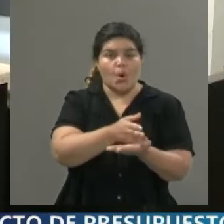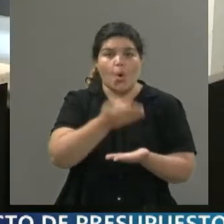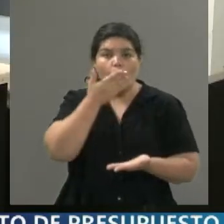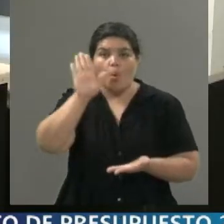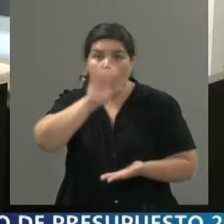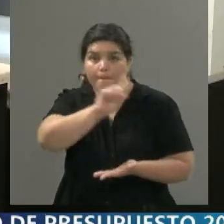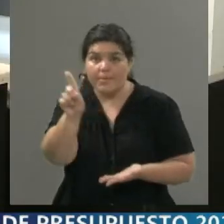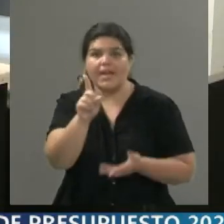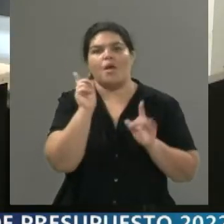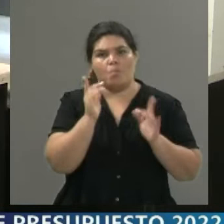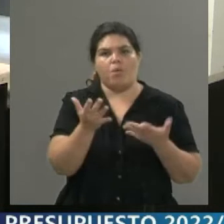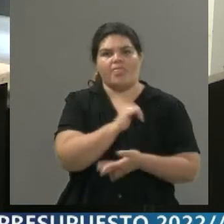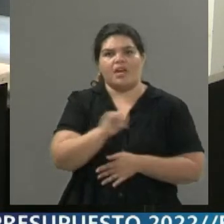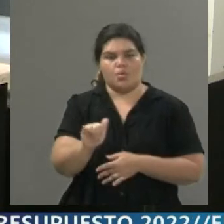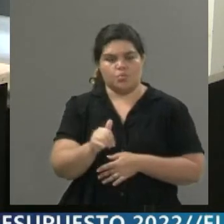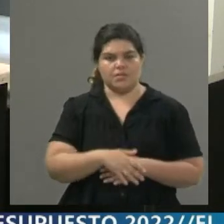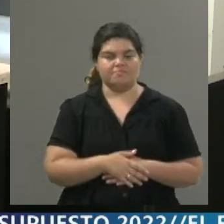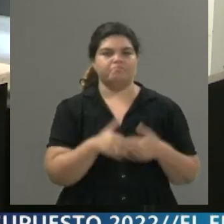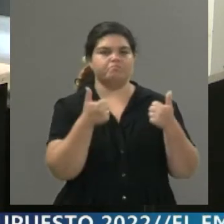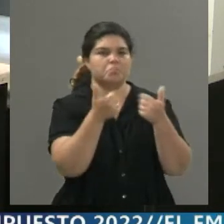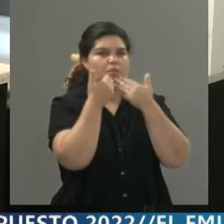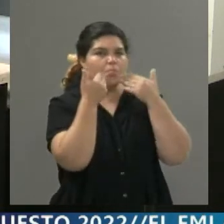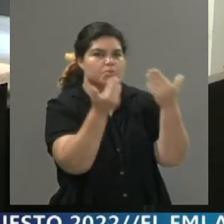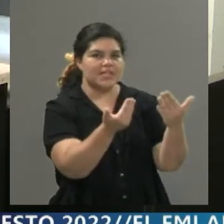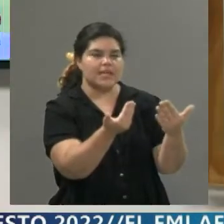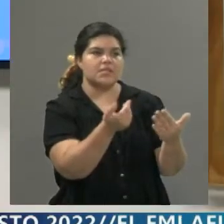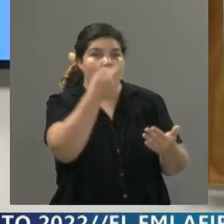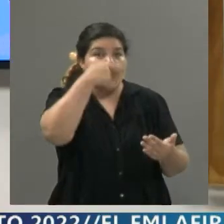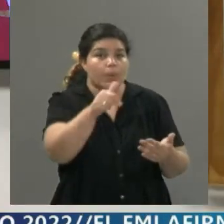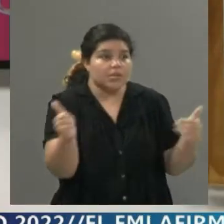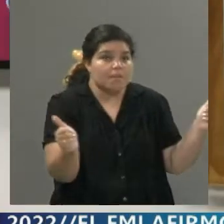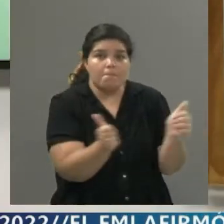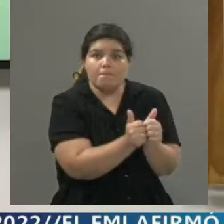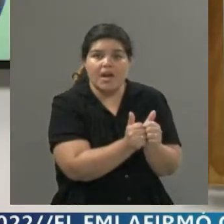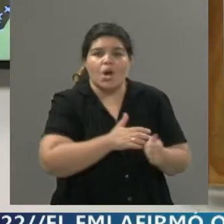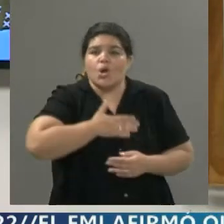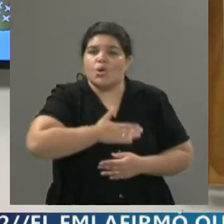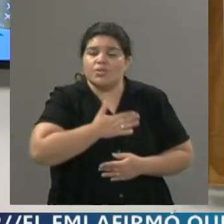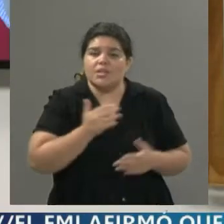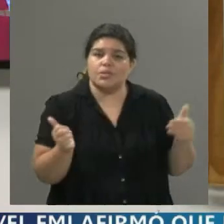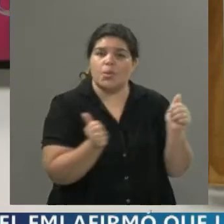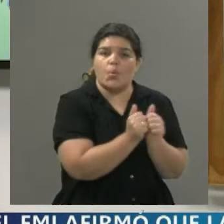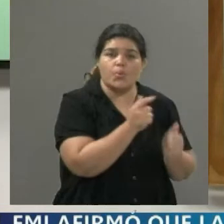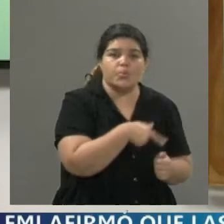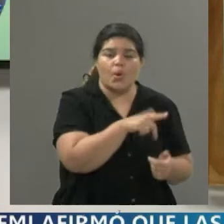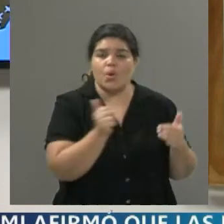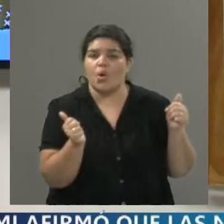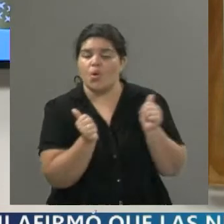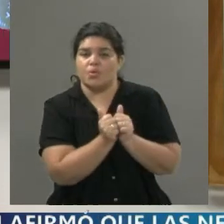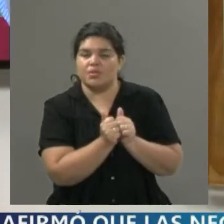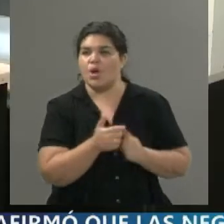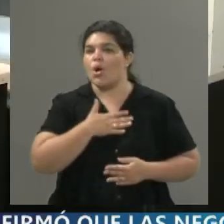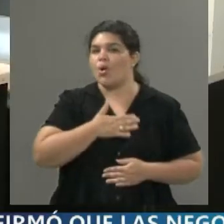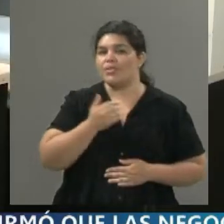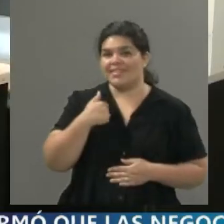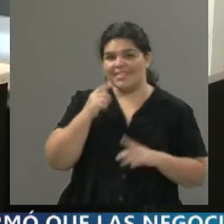Noe, muchísimas gracias. De nada. El Última Participación en Atardecidos ha sido un placer tenerte con nosotros. El placer es mío. Con el que nos hayas dado